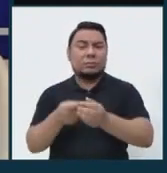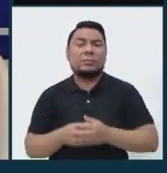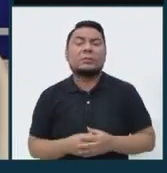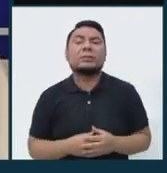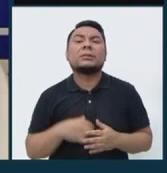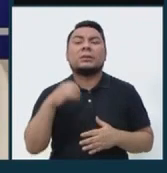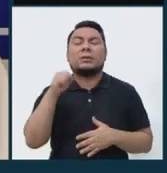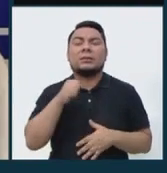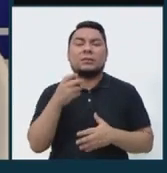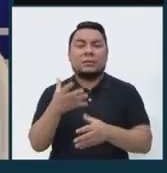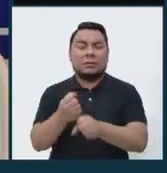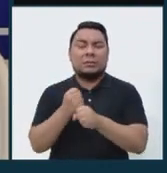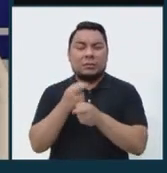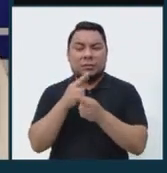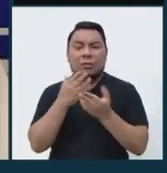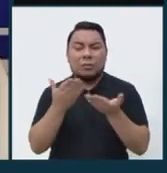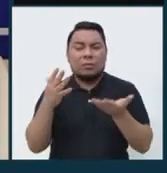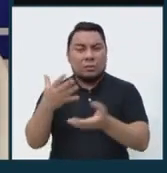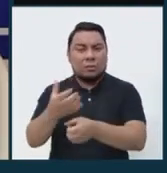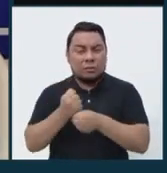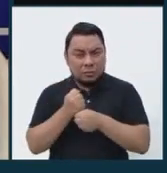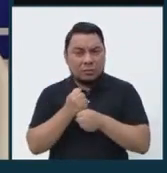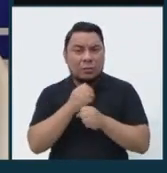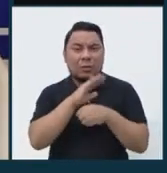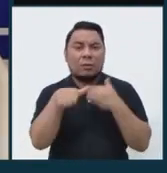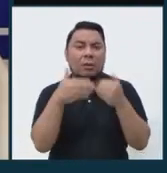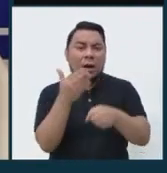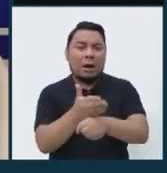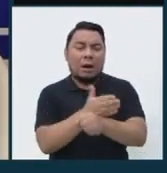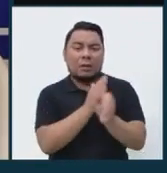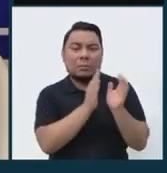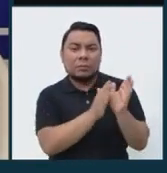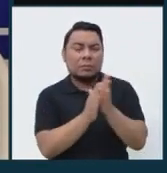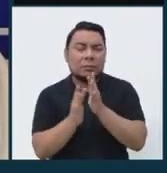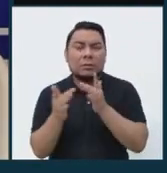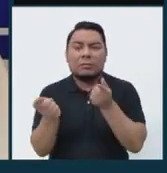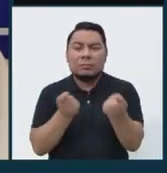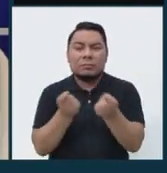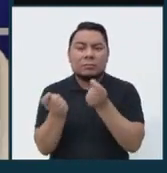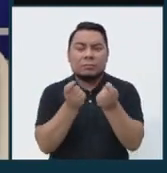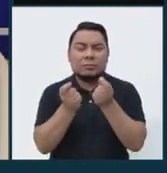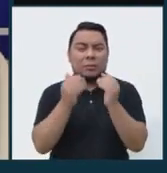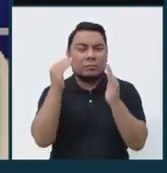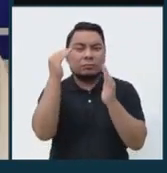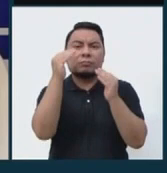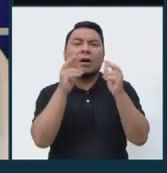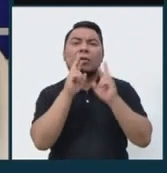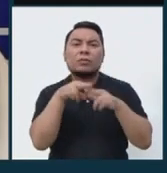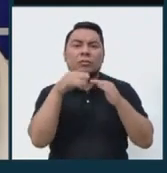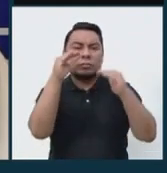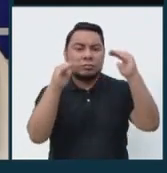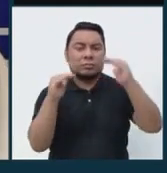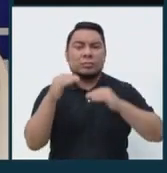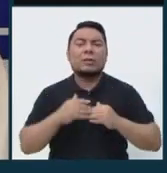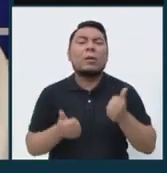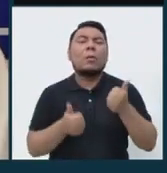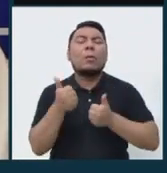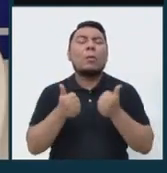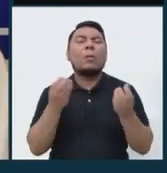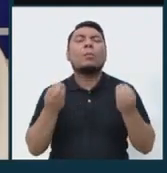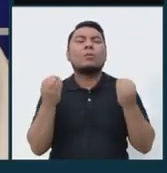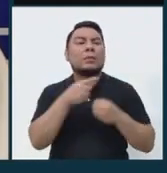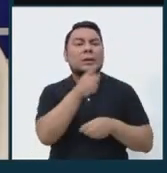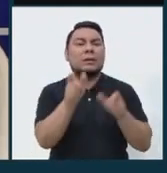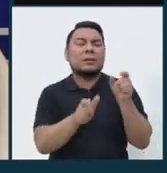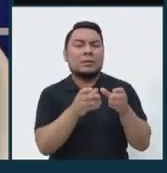rendir cuentas, medir los avances y manejar los indicadores. ¿Cuáles son las causas fundamentales de nuestro país? ¿Por qué la